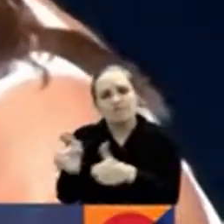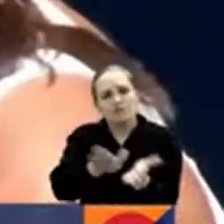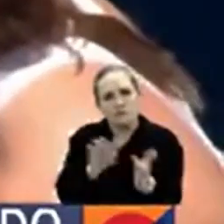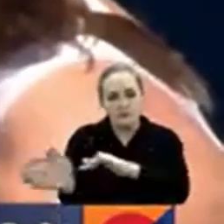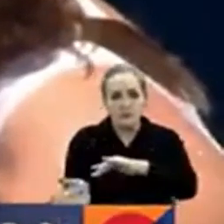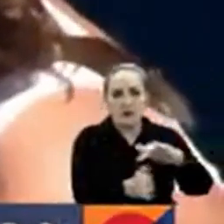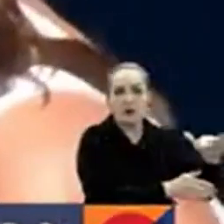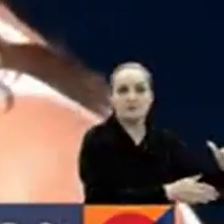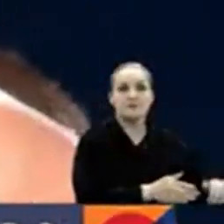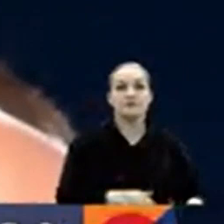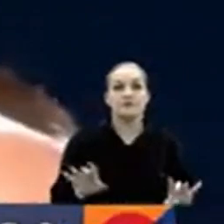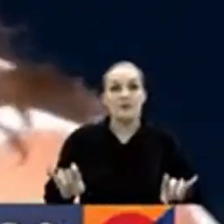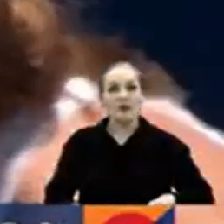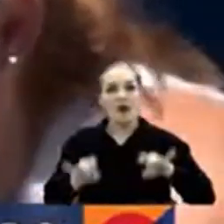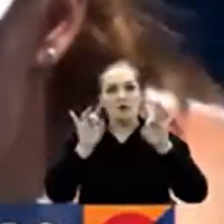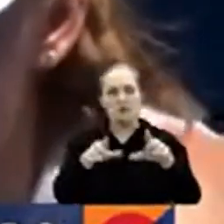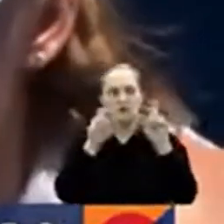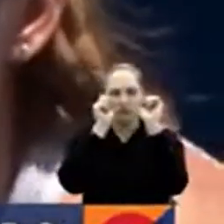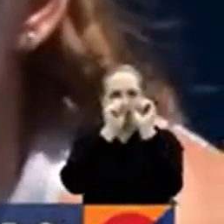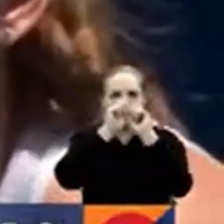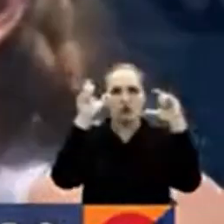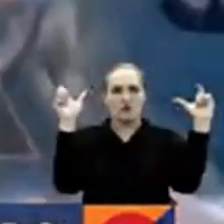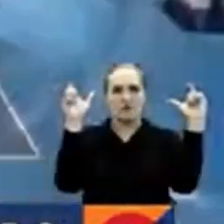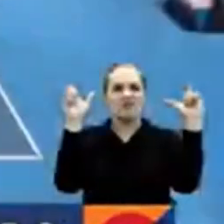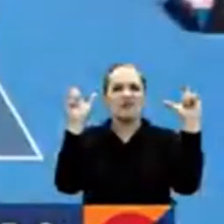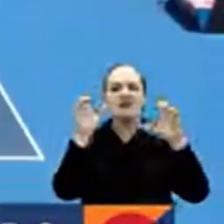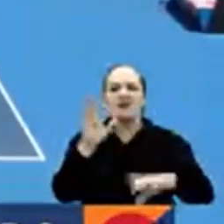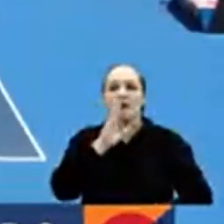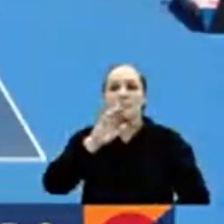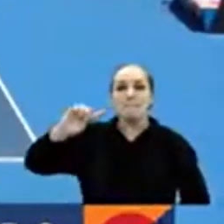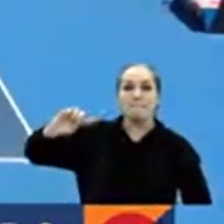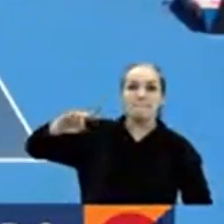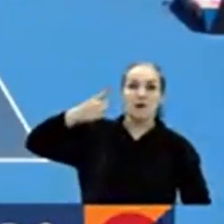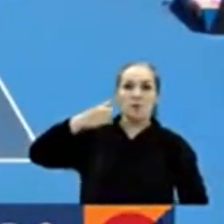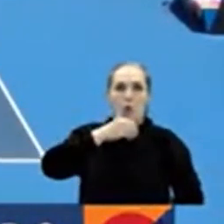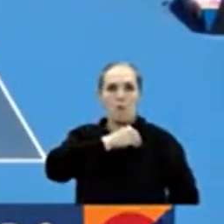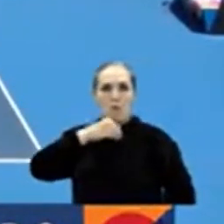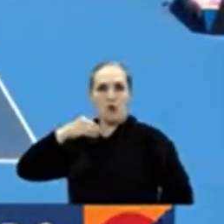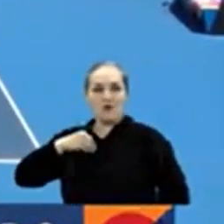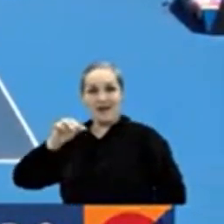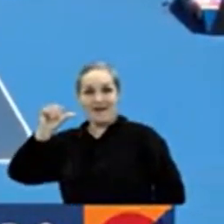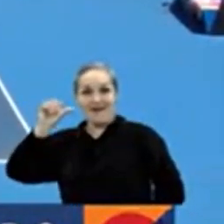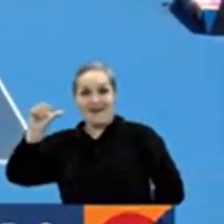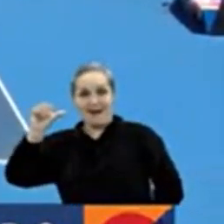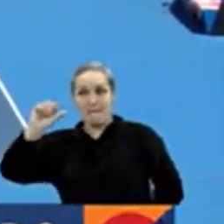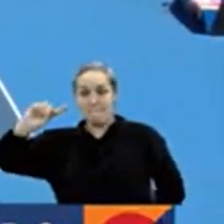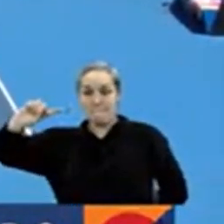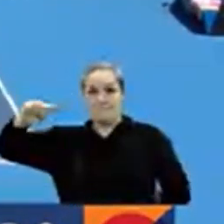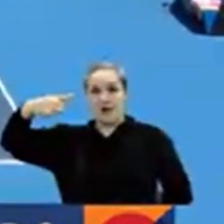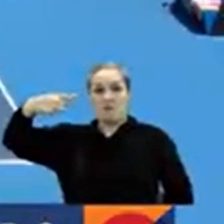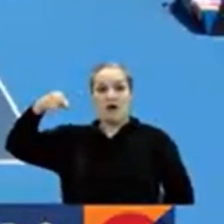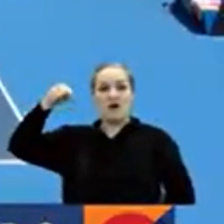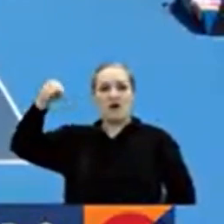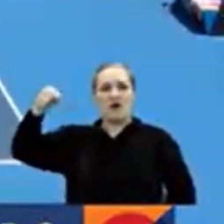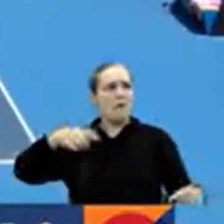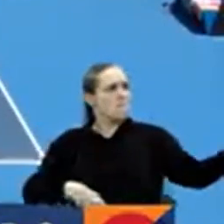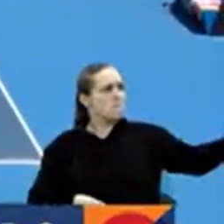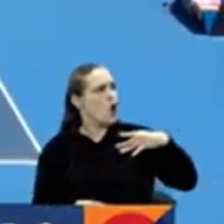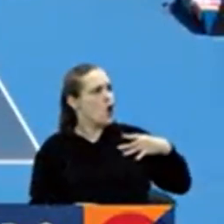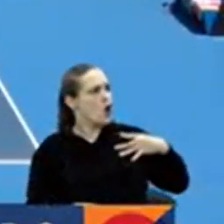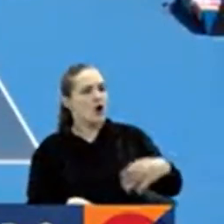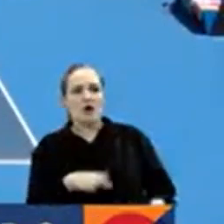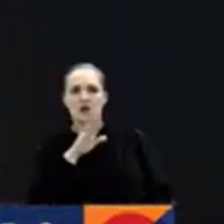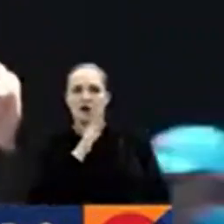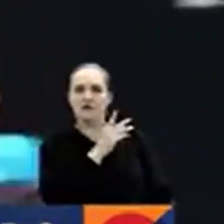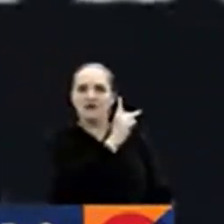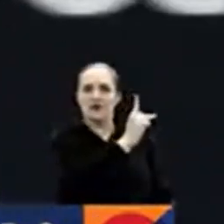En Australia, la gran sorpresa de la jornada ha sido por cuenta de la número uno, la polaca Iga Siatek. Su verdugo fue la cazaja Elena